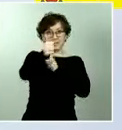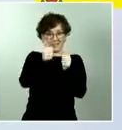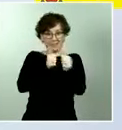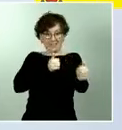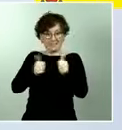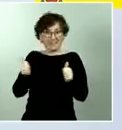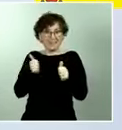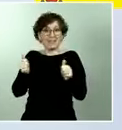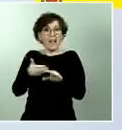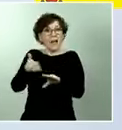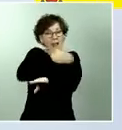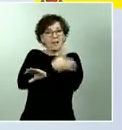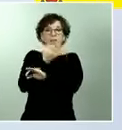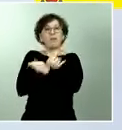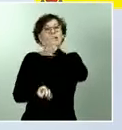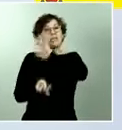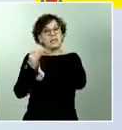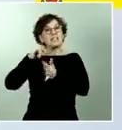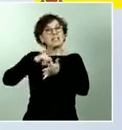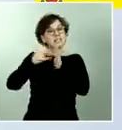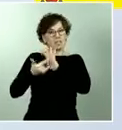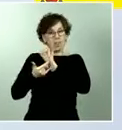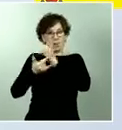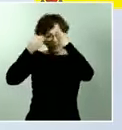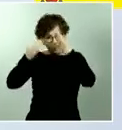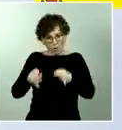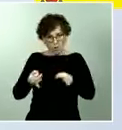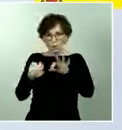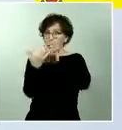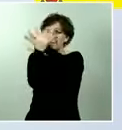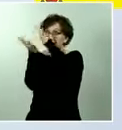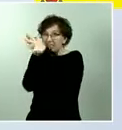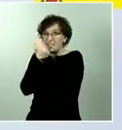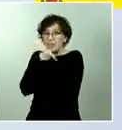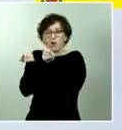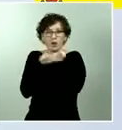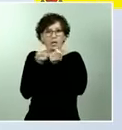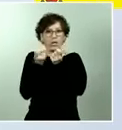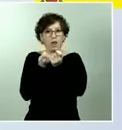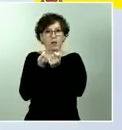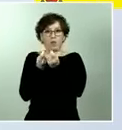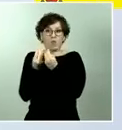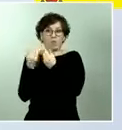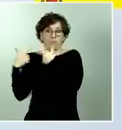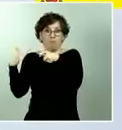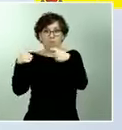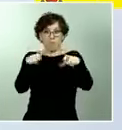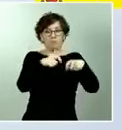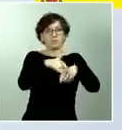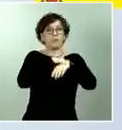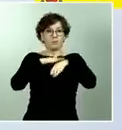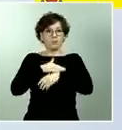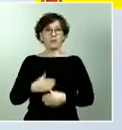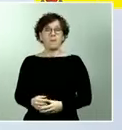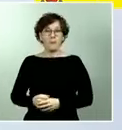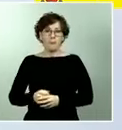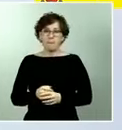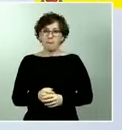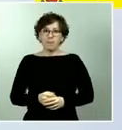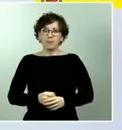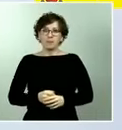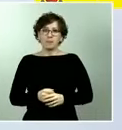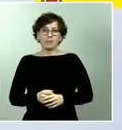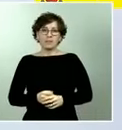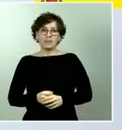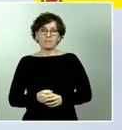seguro y coordinado con el resto de factores y también administraciones. En resumen,